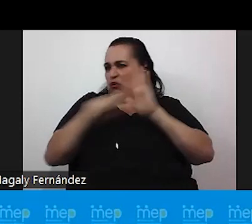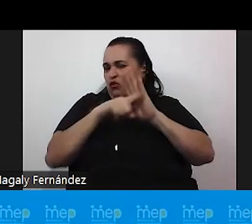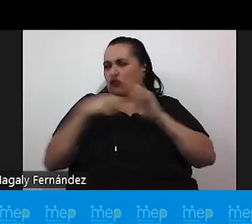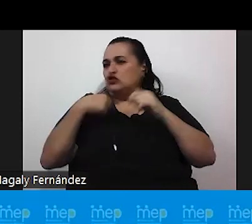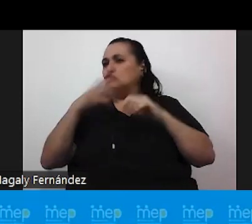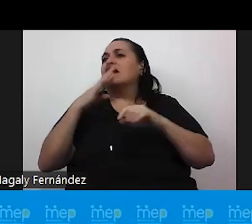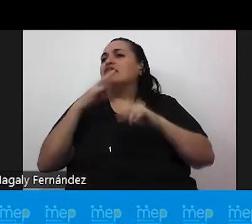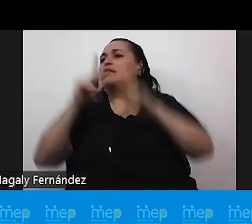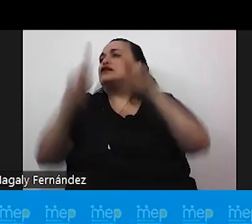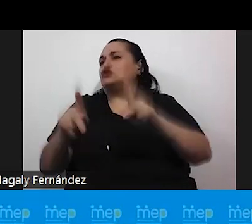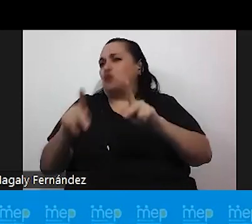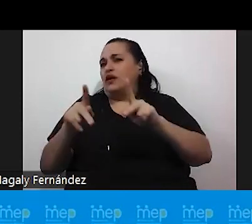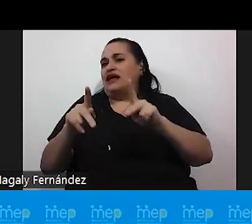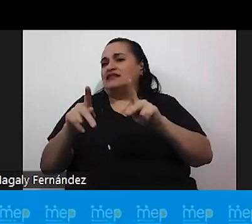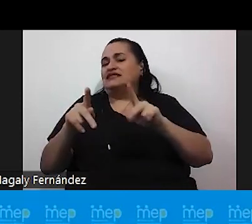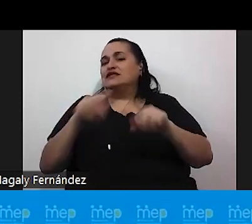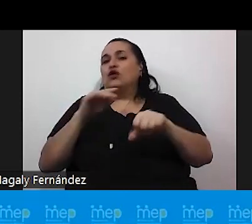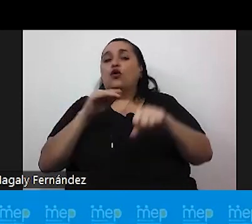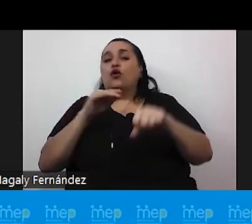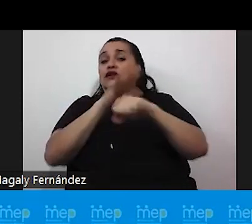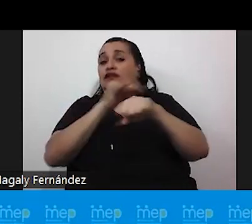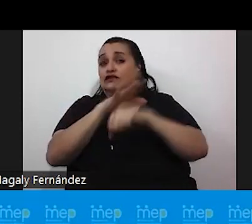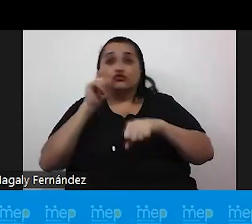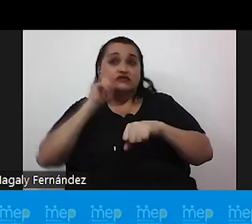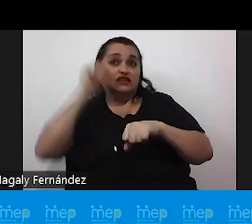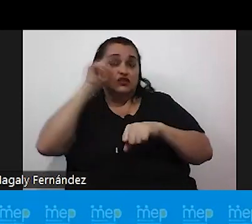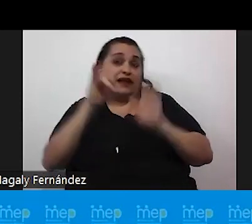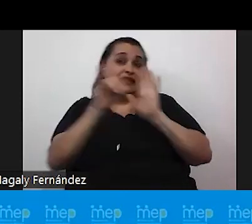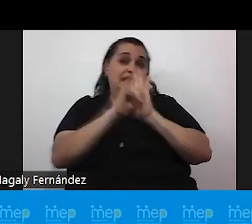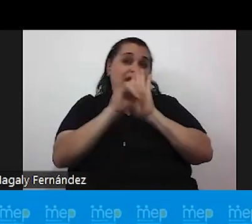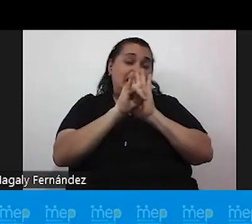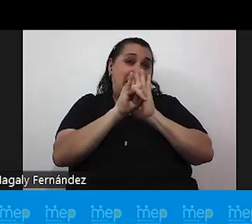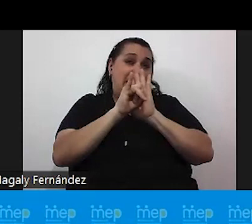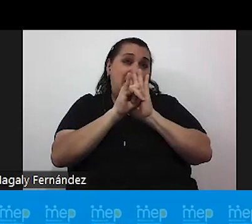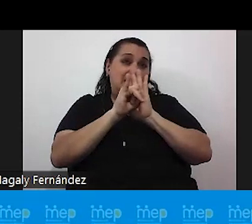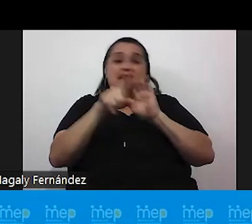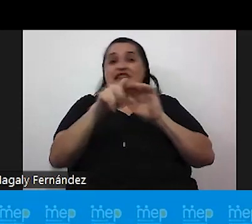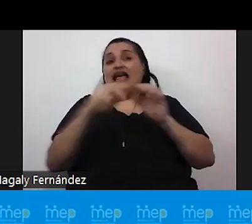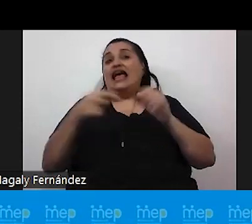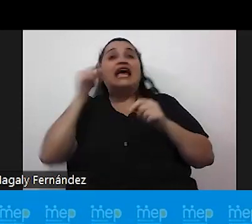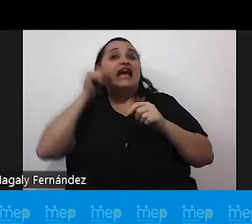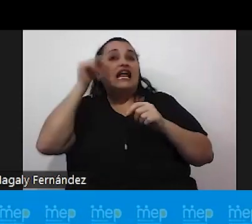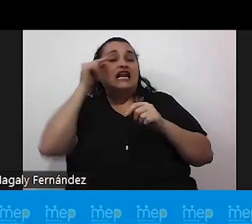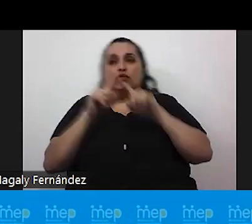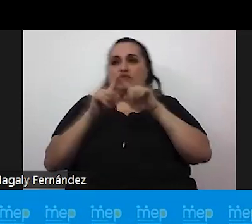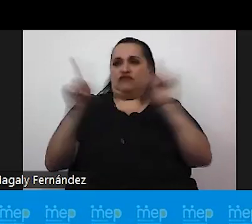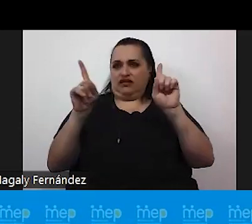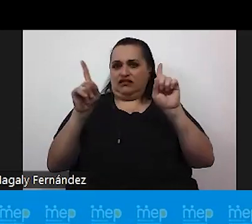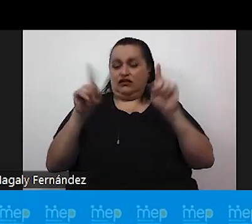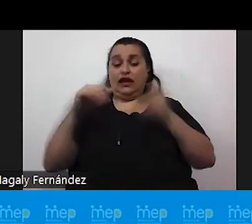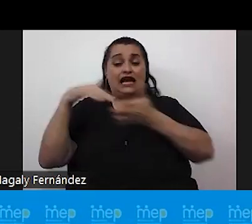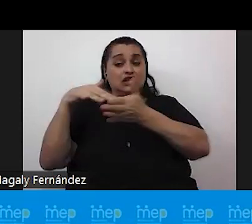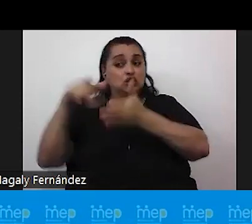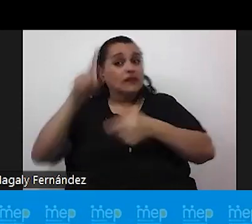personas con una orientación sexual e identidad de género no cisnorma el estudiante debe contar con el